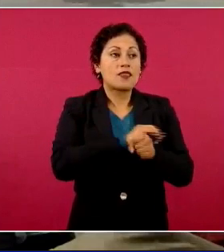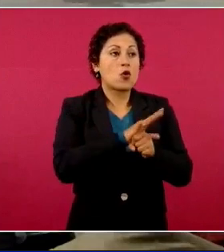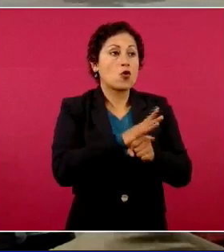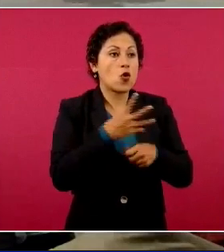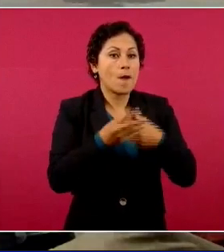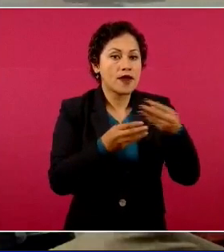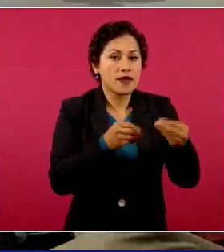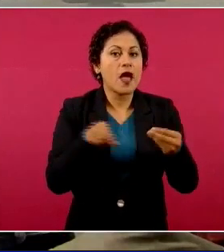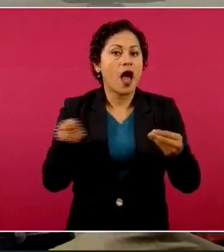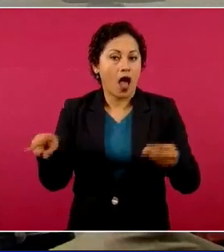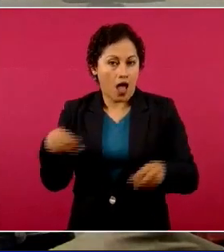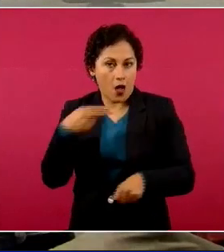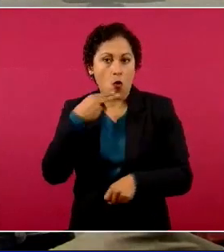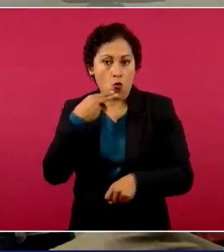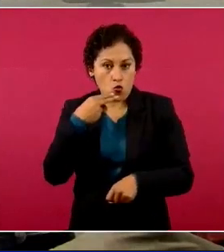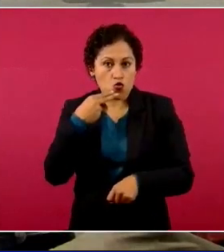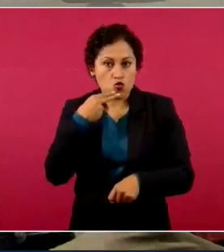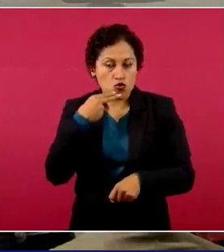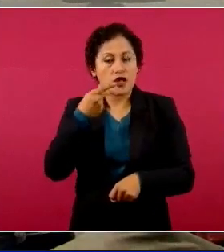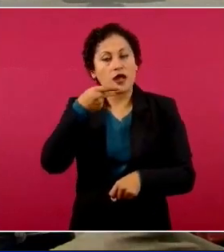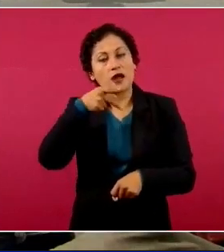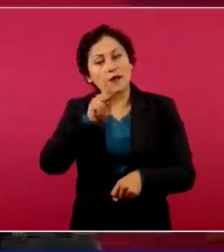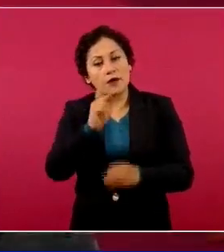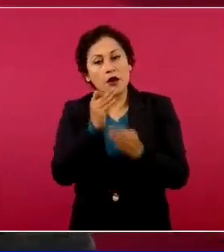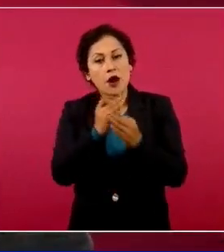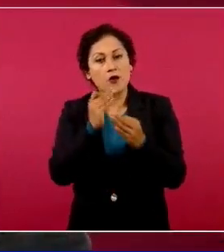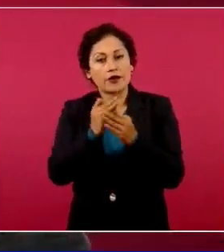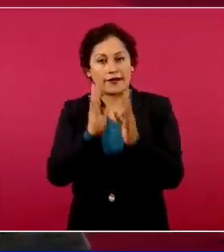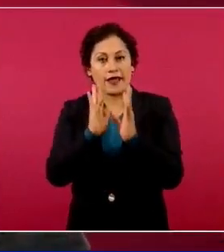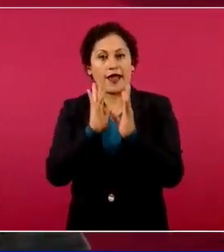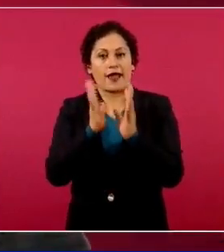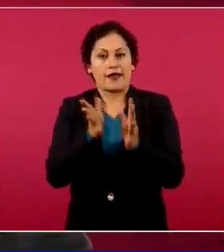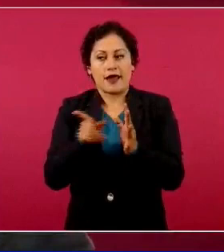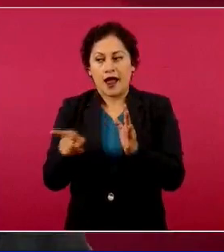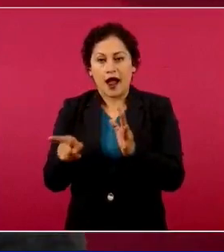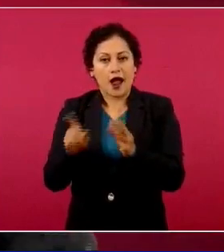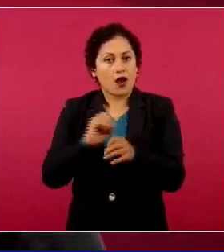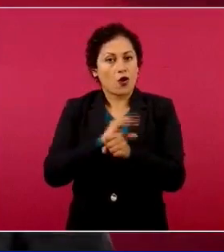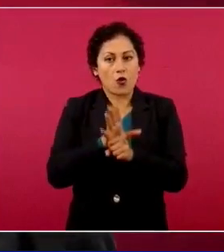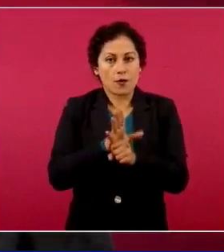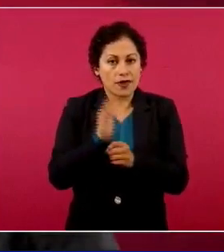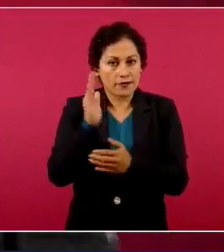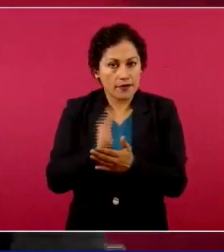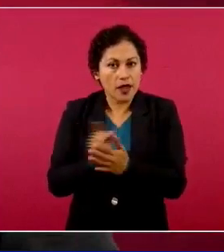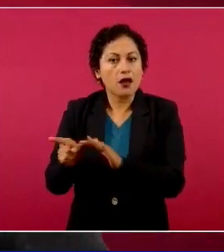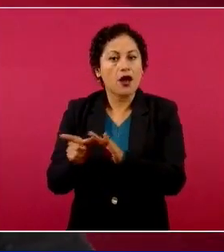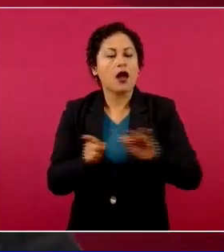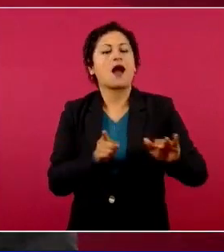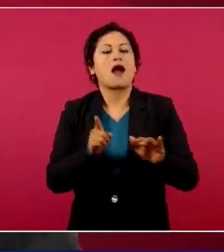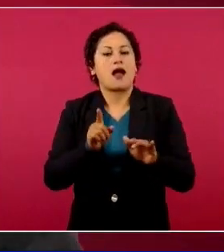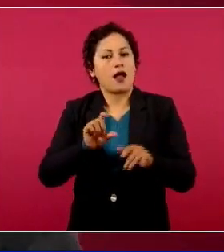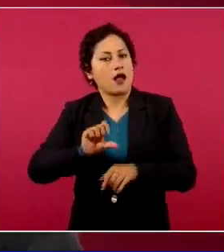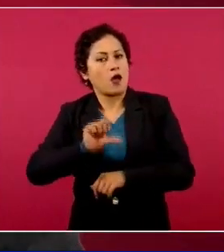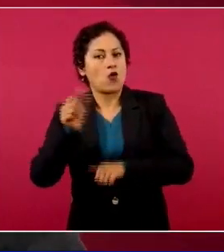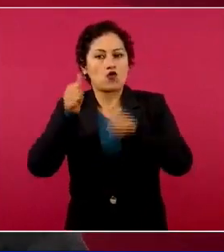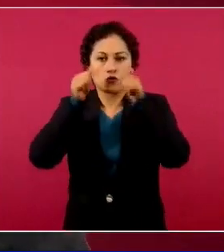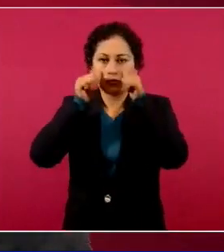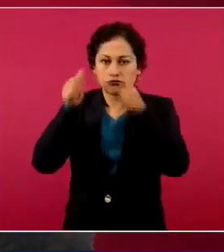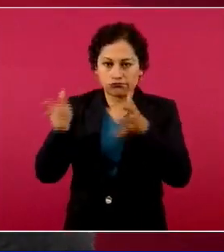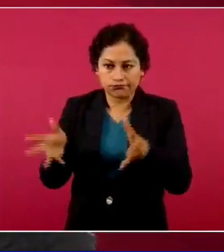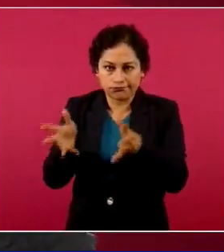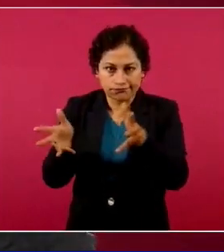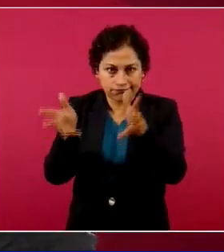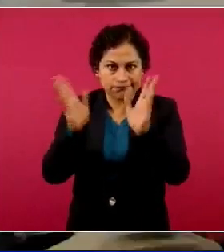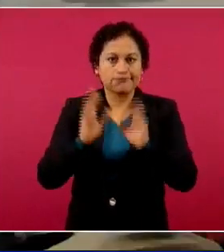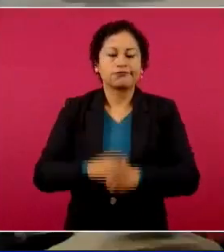ahora ya se está echando a andar. Entonces, todo lo que tiene que ver con salud,